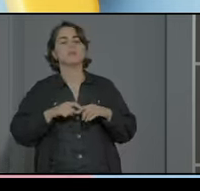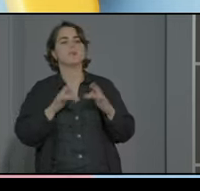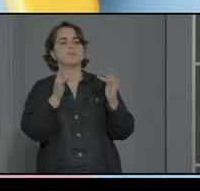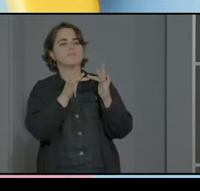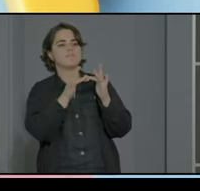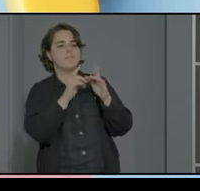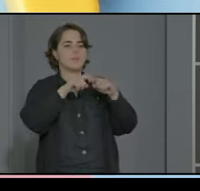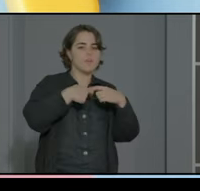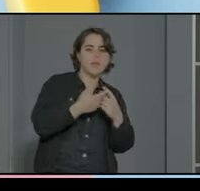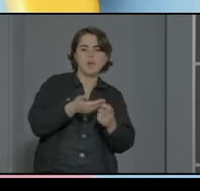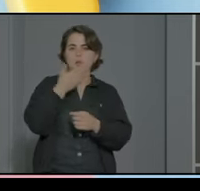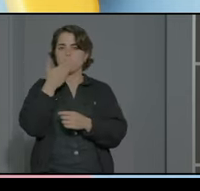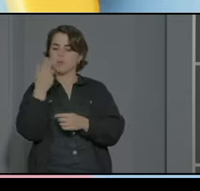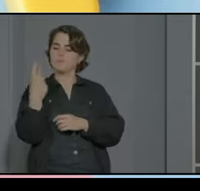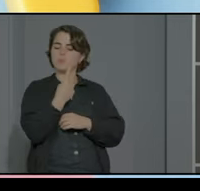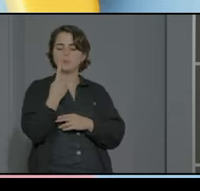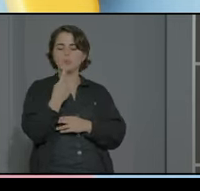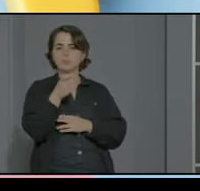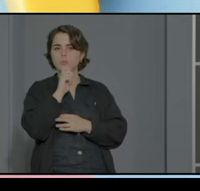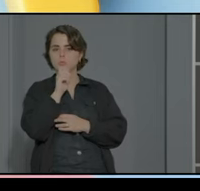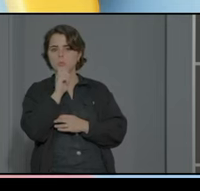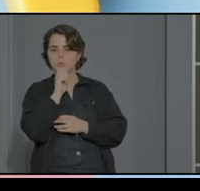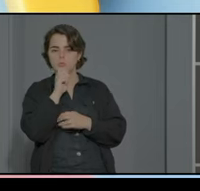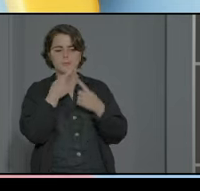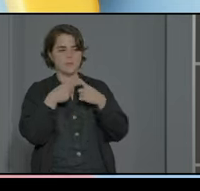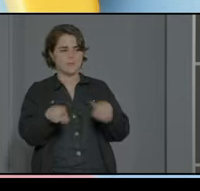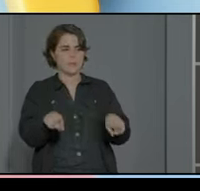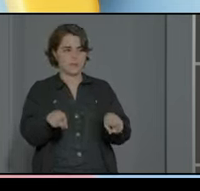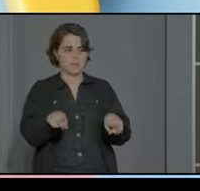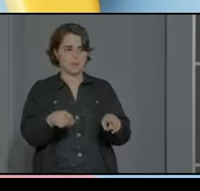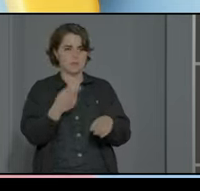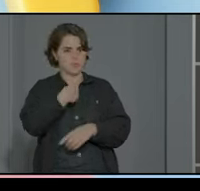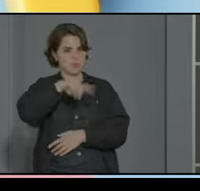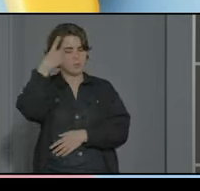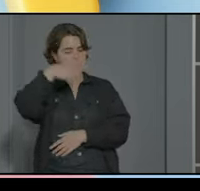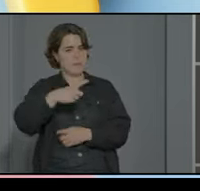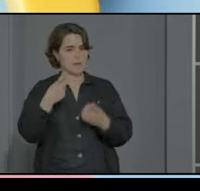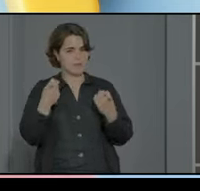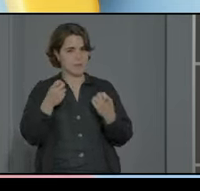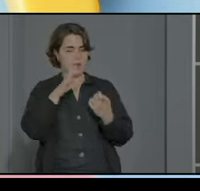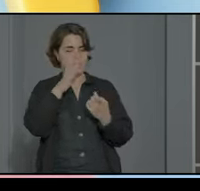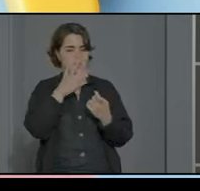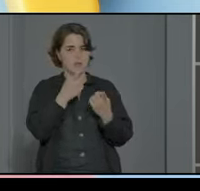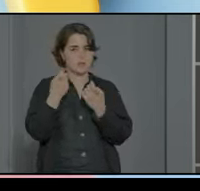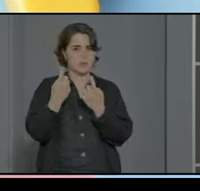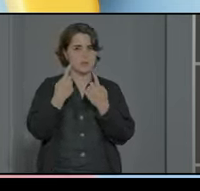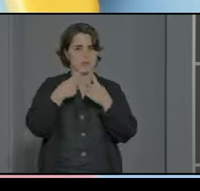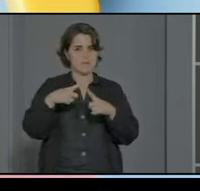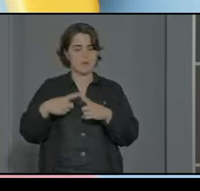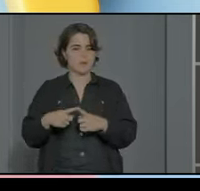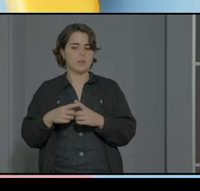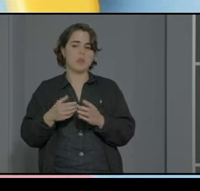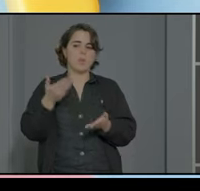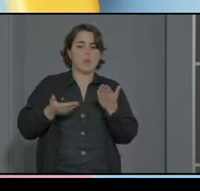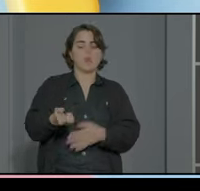como decía como decía hace un ratito tiene que ser un poco diferente y sabemos que es necesario porque las necesidades son diferentes a otros alumnos y tenemos